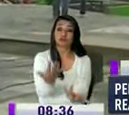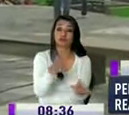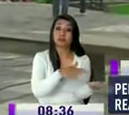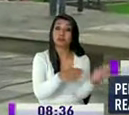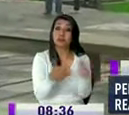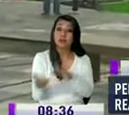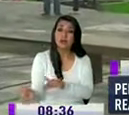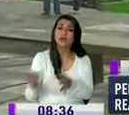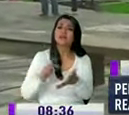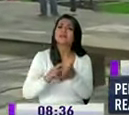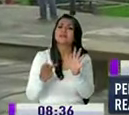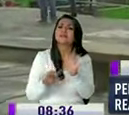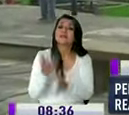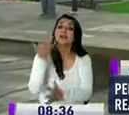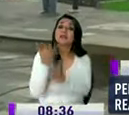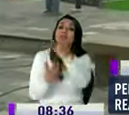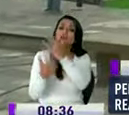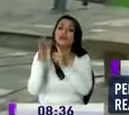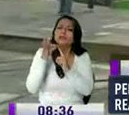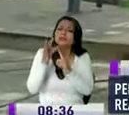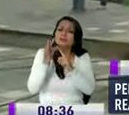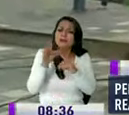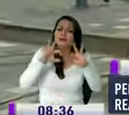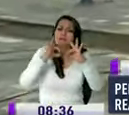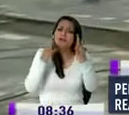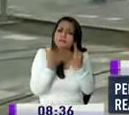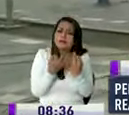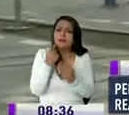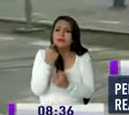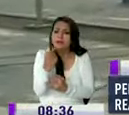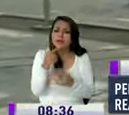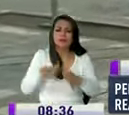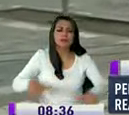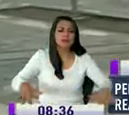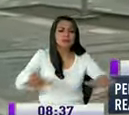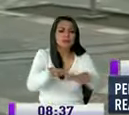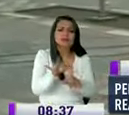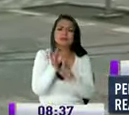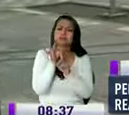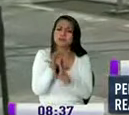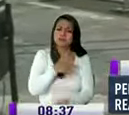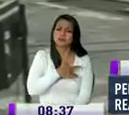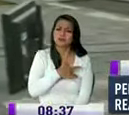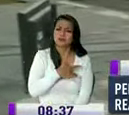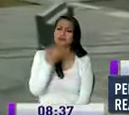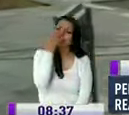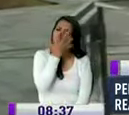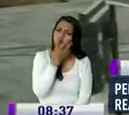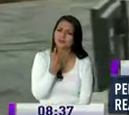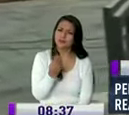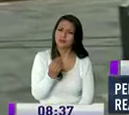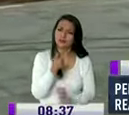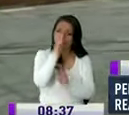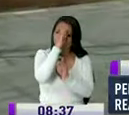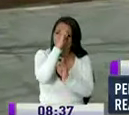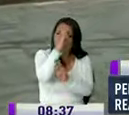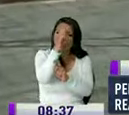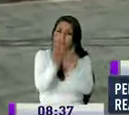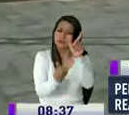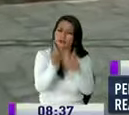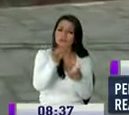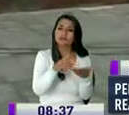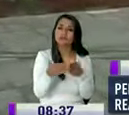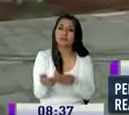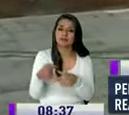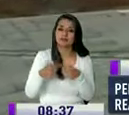también al contar también esta historia también tiene una parte muy sentimental dentro de todos los ciudadanos de todos